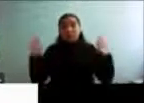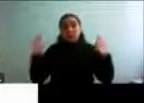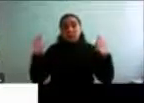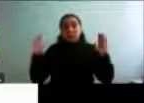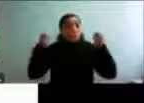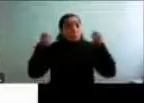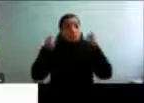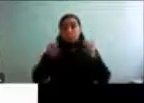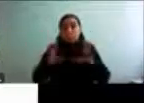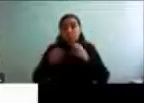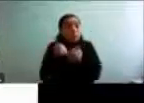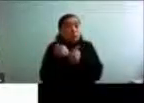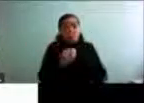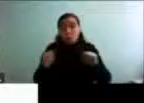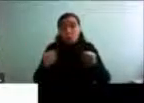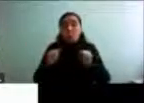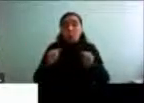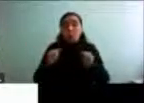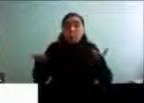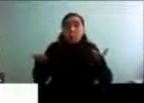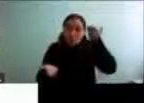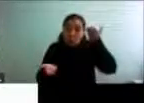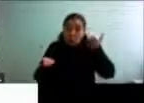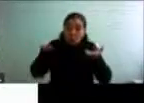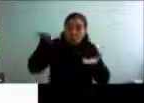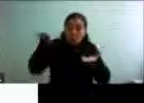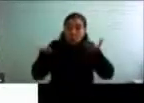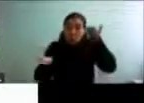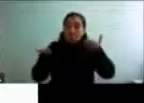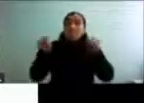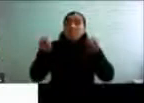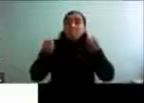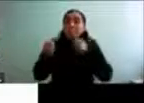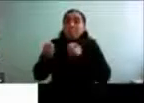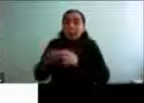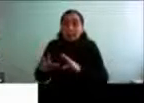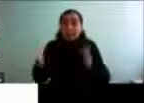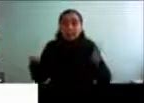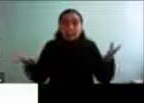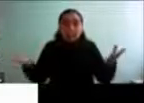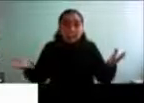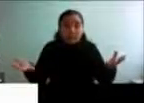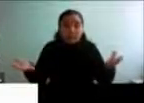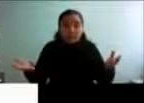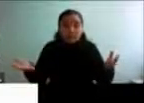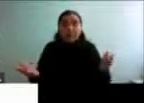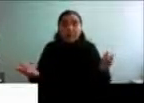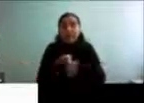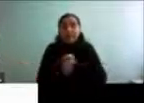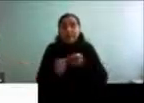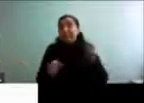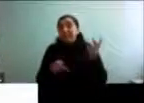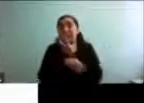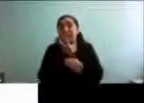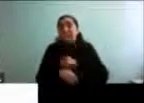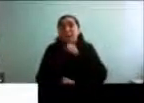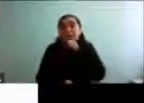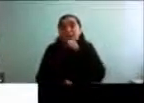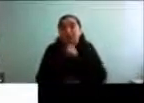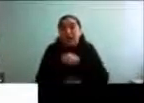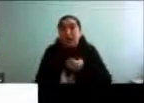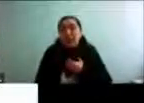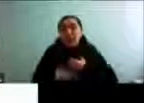somos capaces de compensar algunas pérdidas que vamos teniendo, estamos sonados, nos vamos a convertir en unos viejos y viejas amargas.